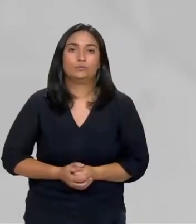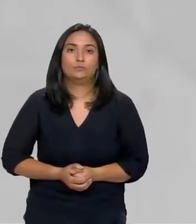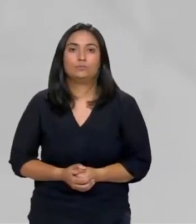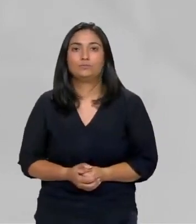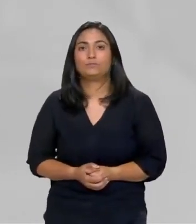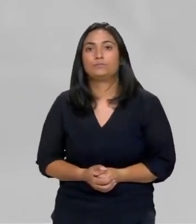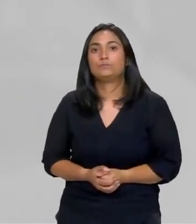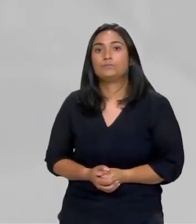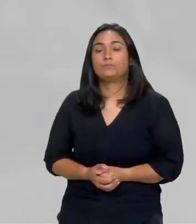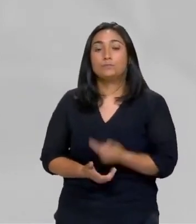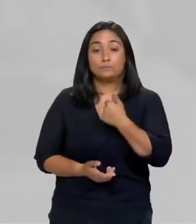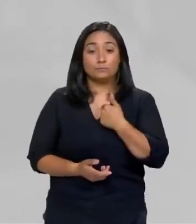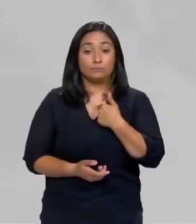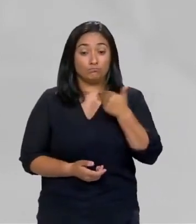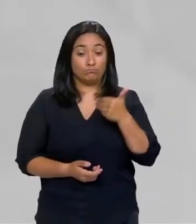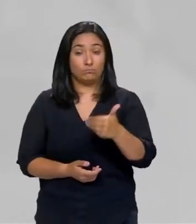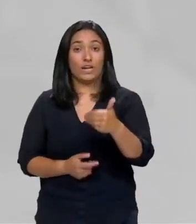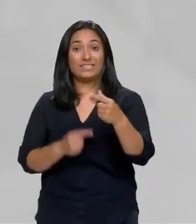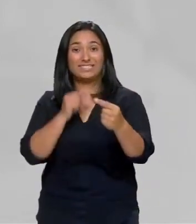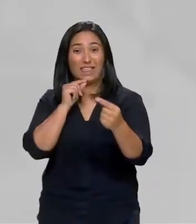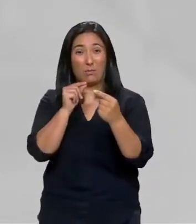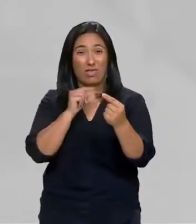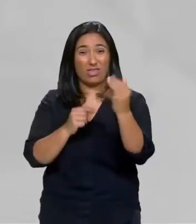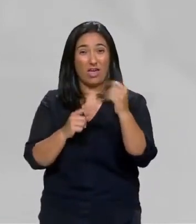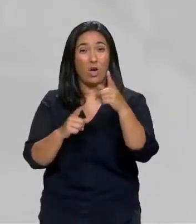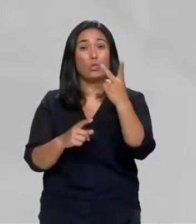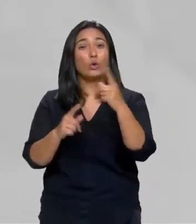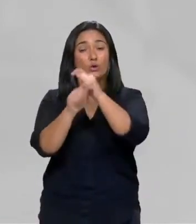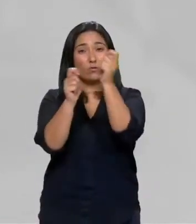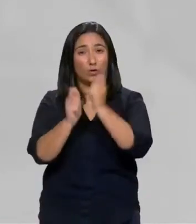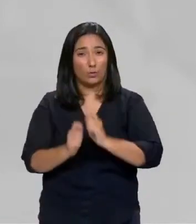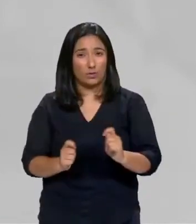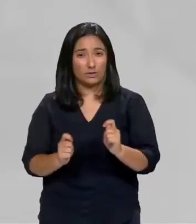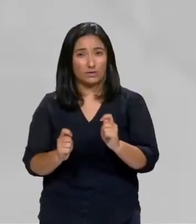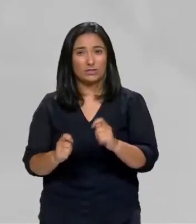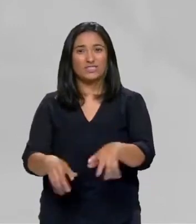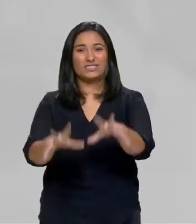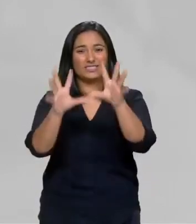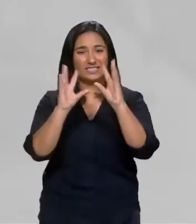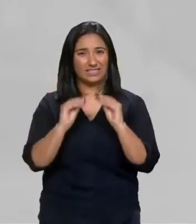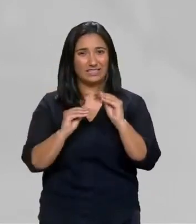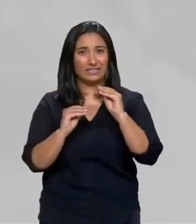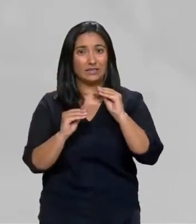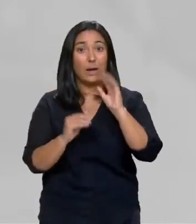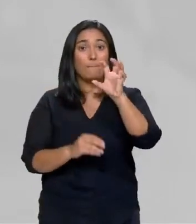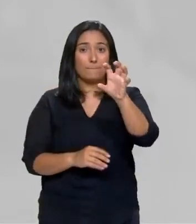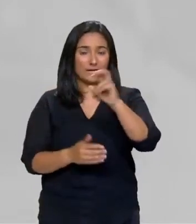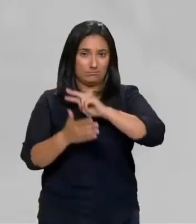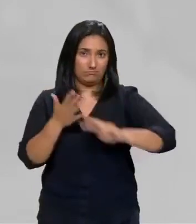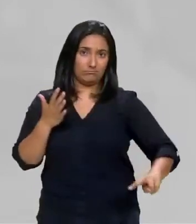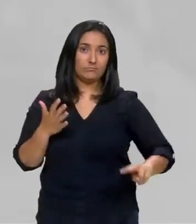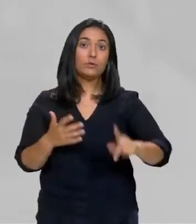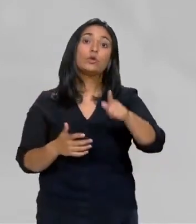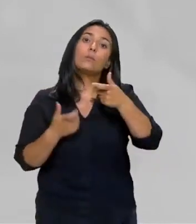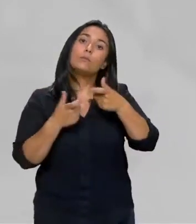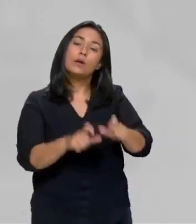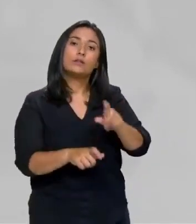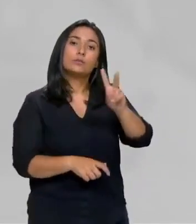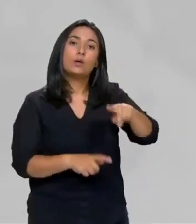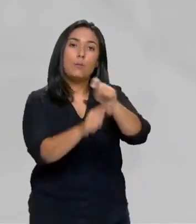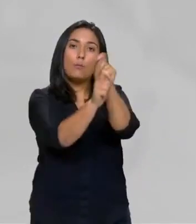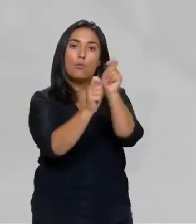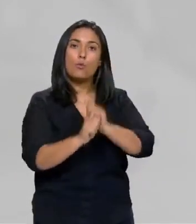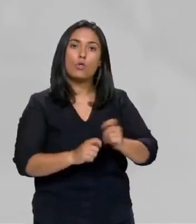Viuse ao longo deste debate que hai dúas formas de entender o noso país, Galiza. Por un lado está o modelo que